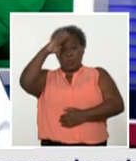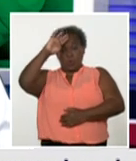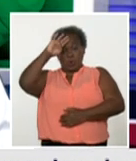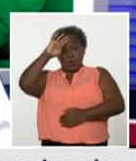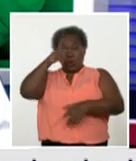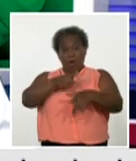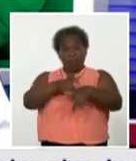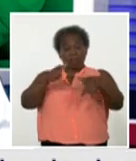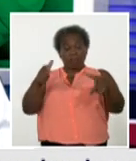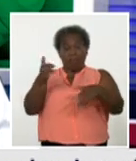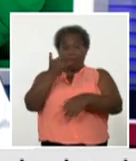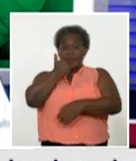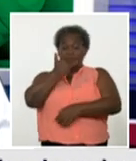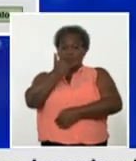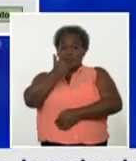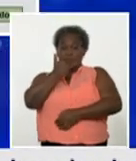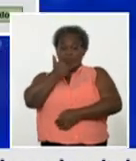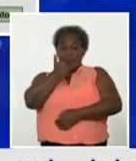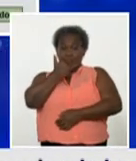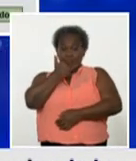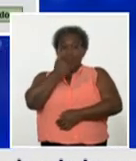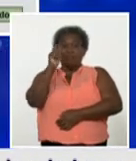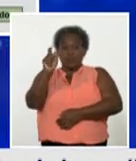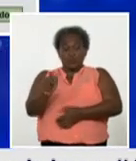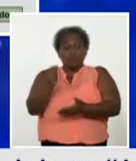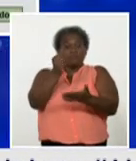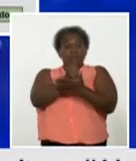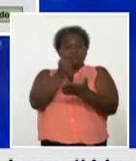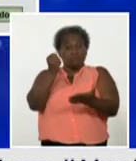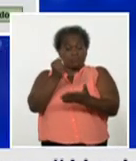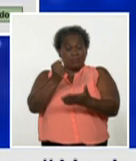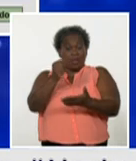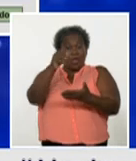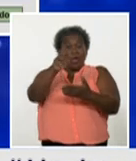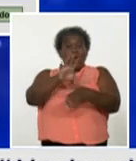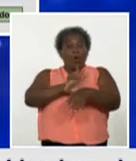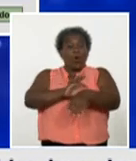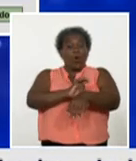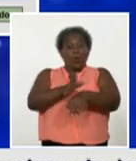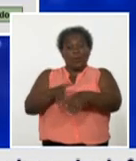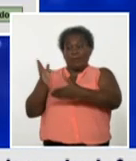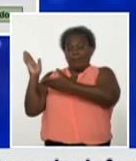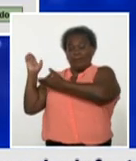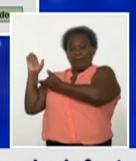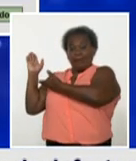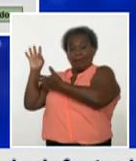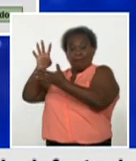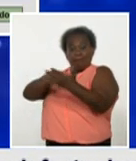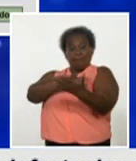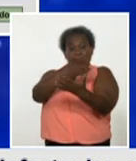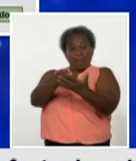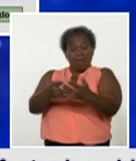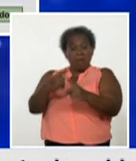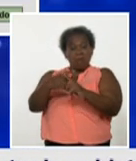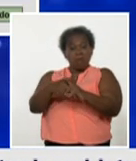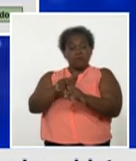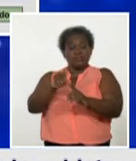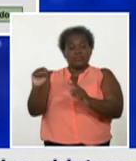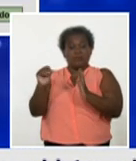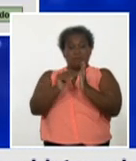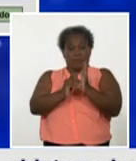su tasa de incidencia de casos confirmados por covid 19 por 100 mil habitantes a